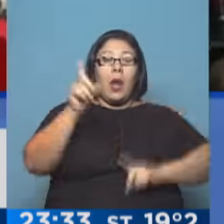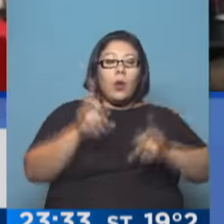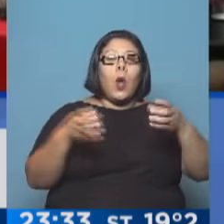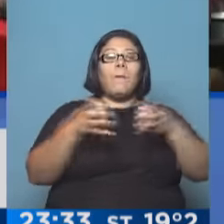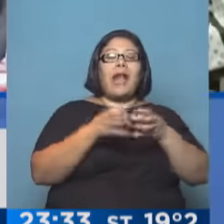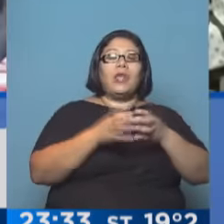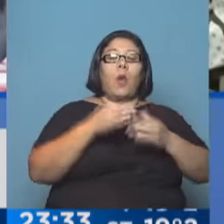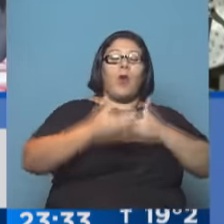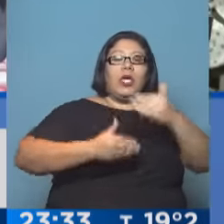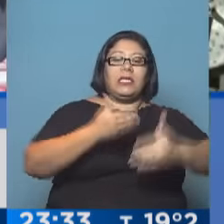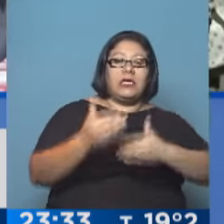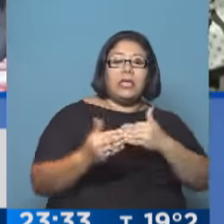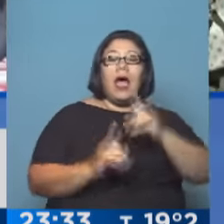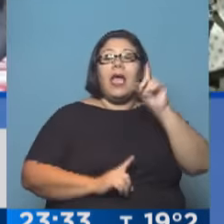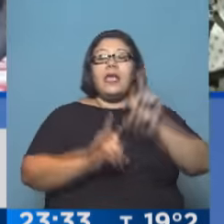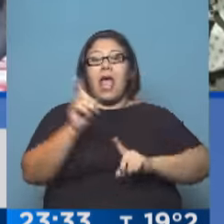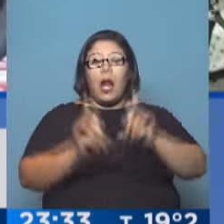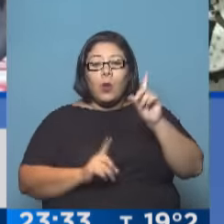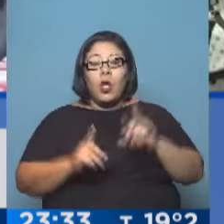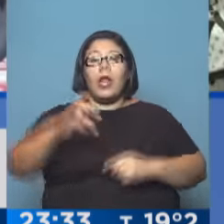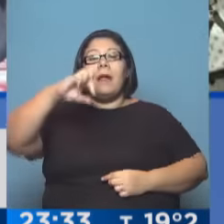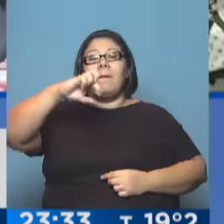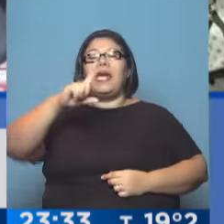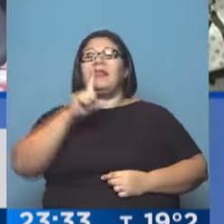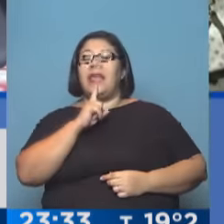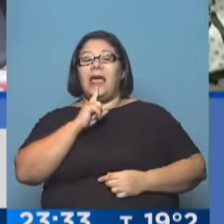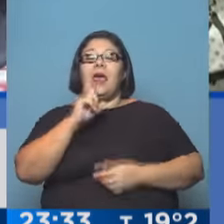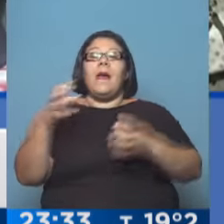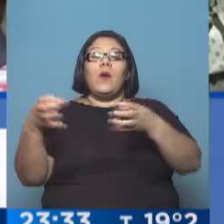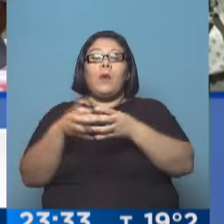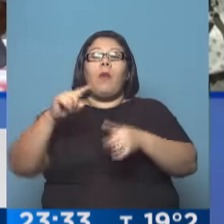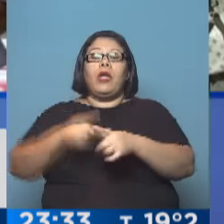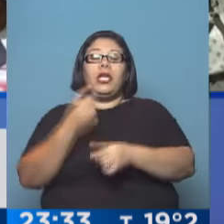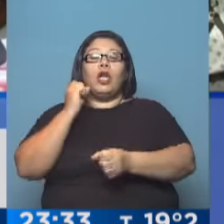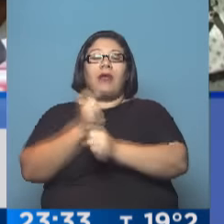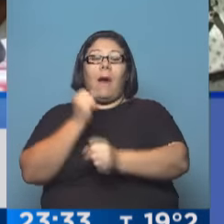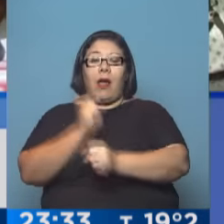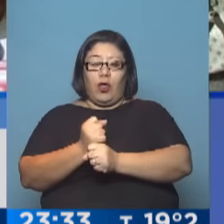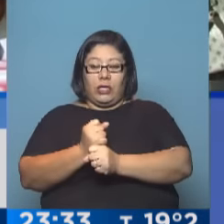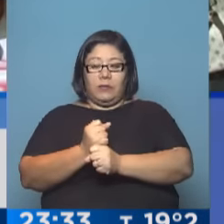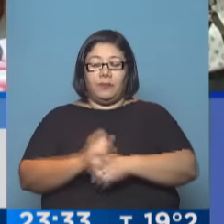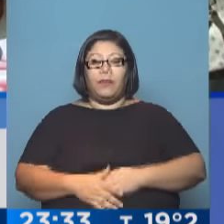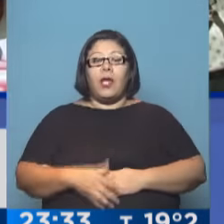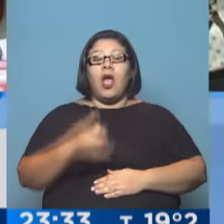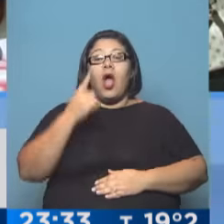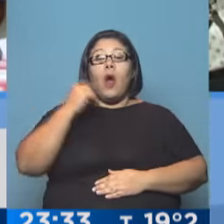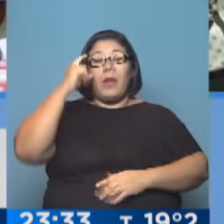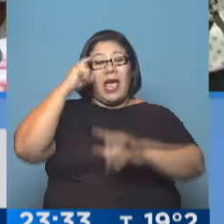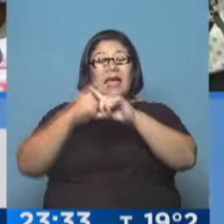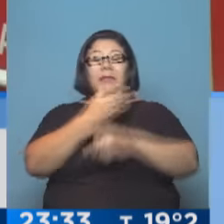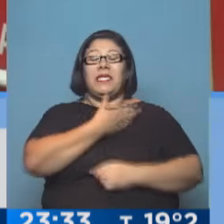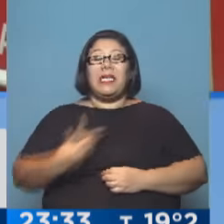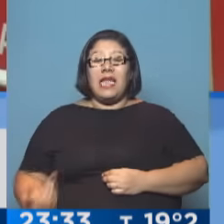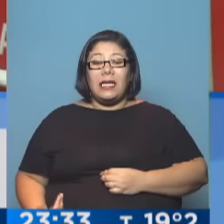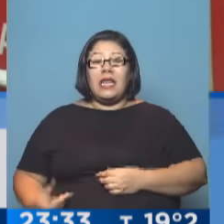Progresista, pero sobre todo del PT, del Partido de los Trabajadores. Está preso, de hecho, José Dirceu, que es el expresidente del PT. Bueno, en